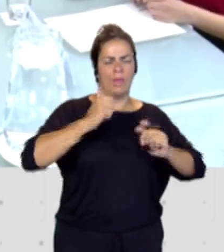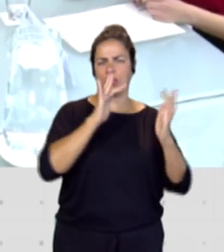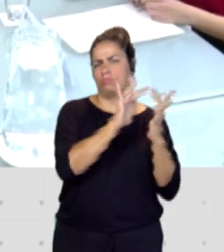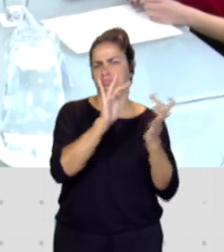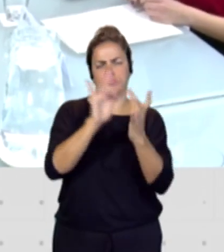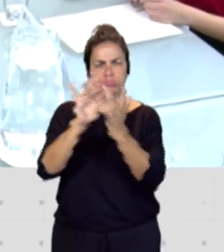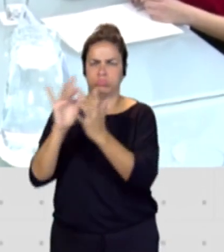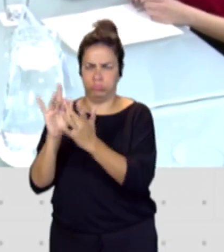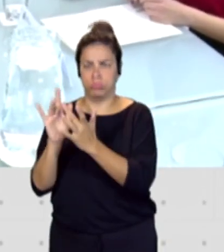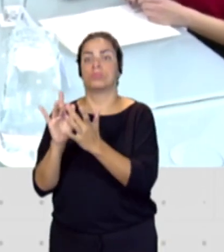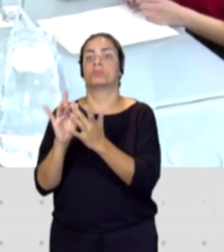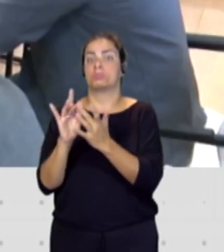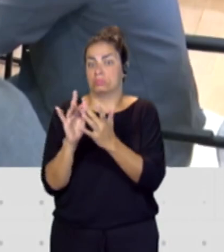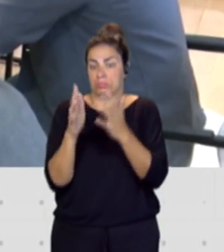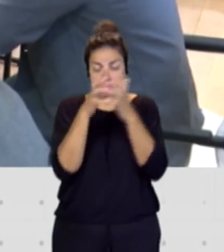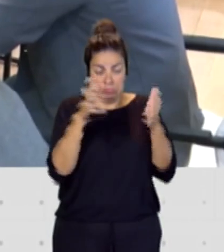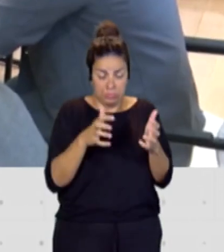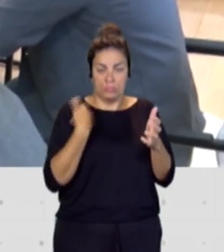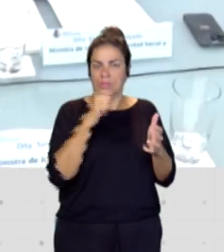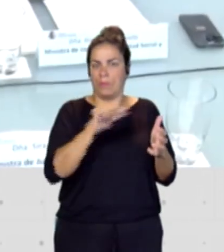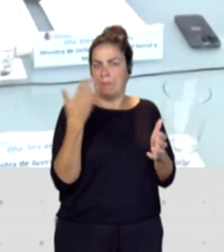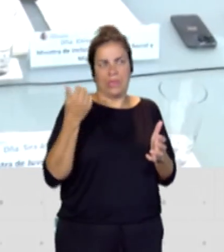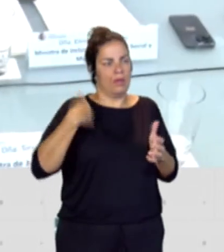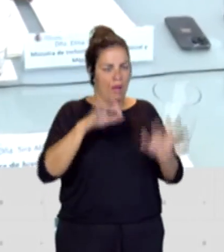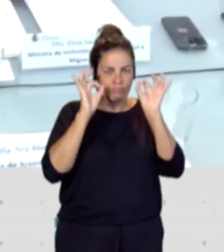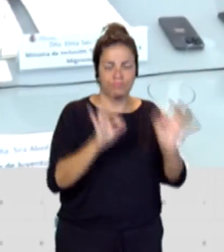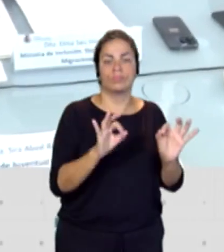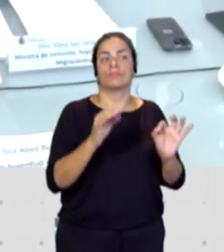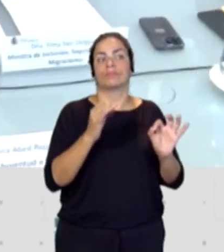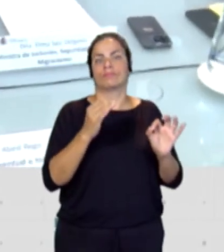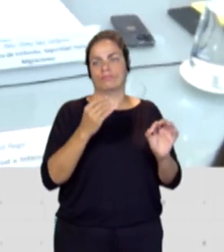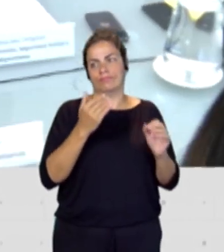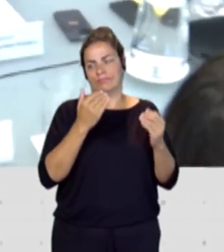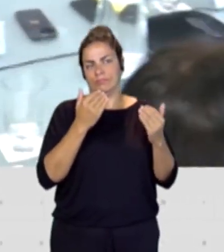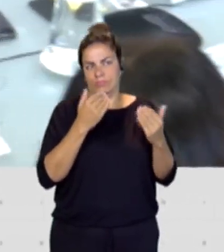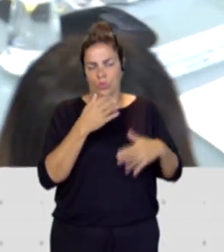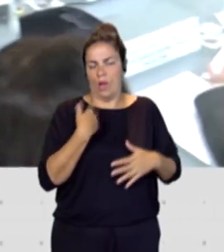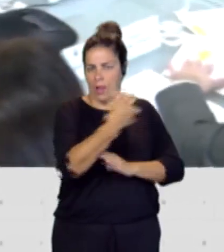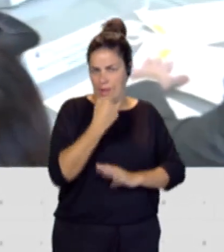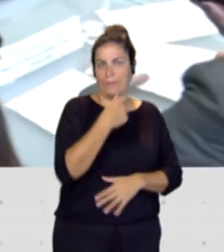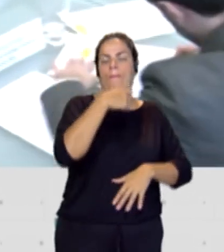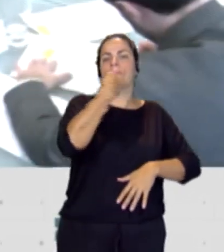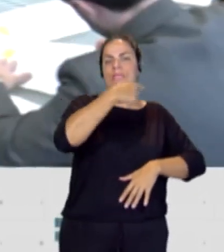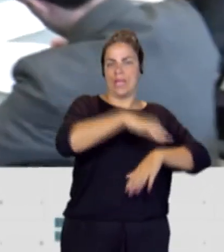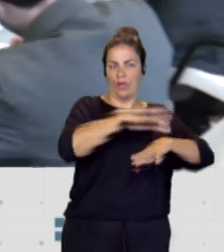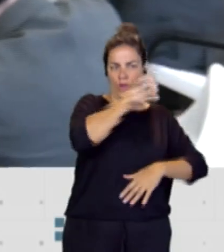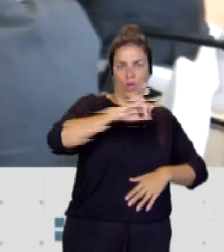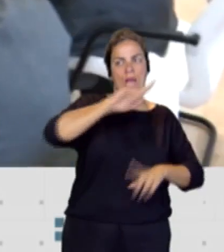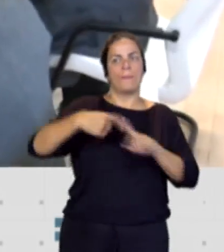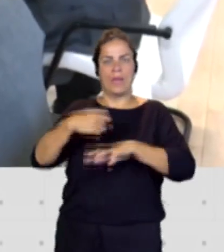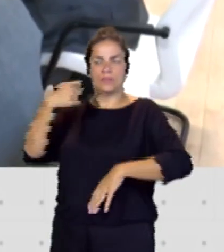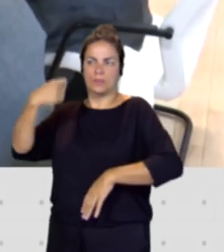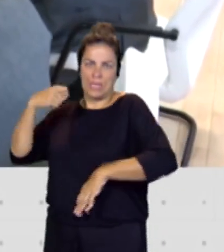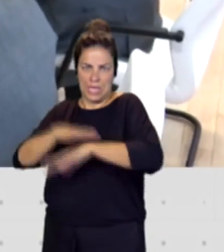cierra ese texto la semana pasada con el aval del presidente del gobierno de Canarias y del gobierno de España. Y la